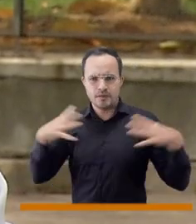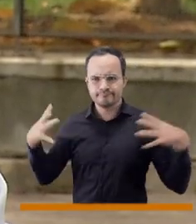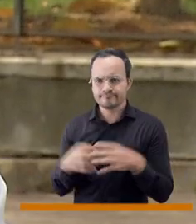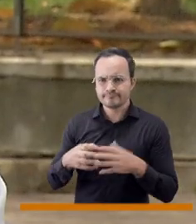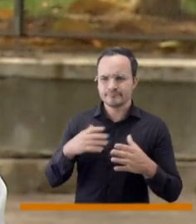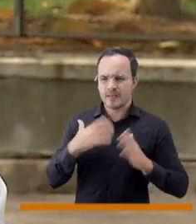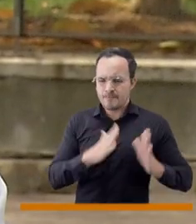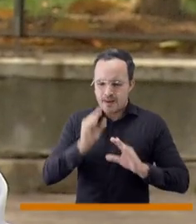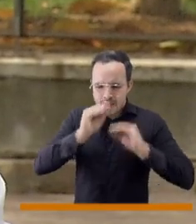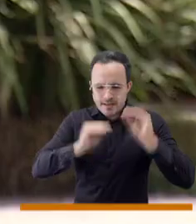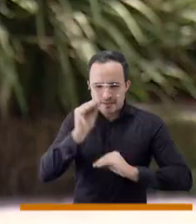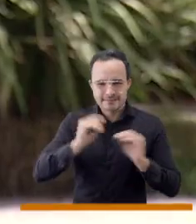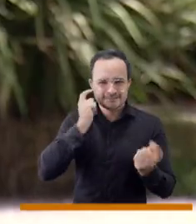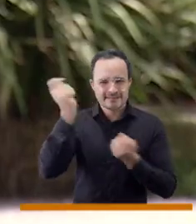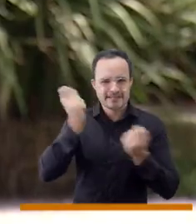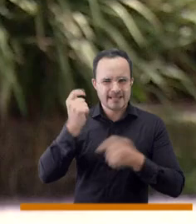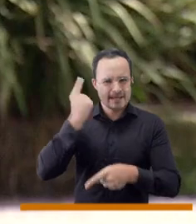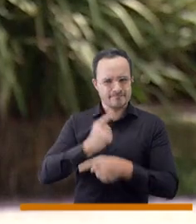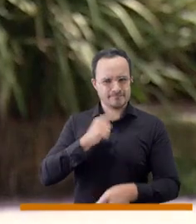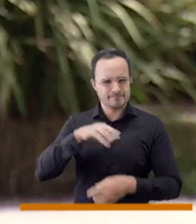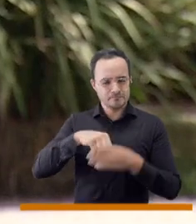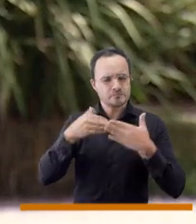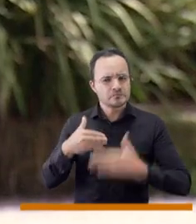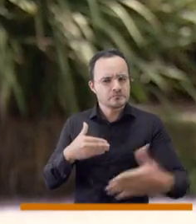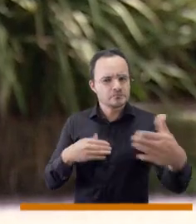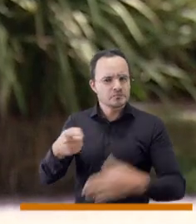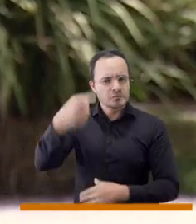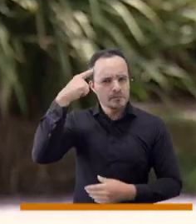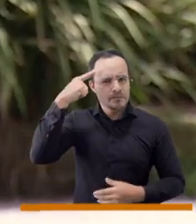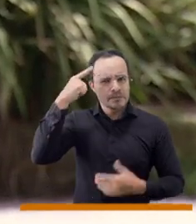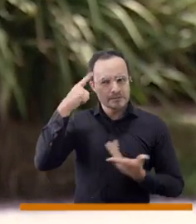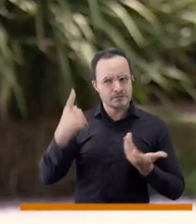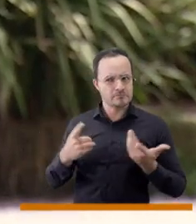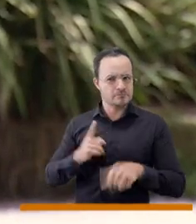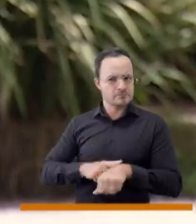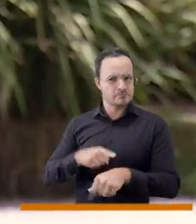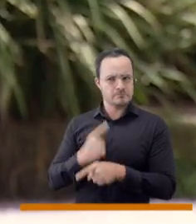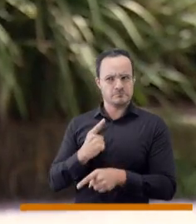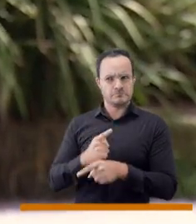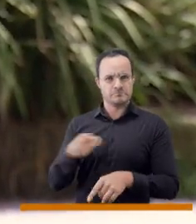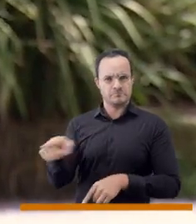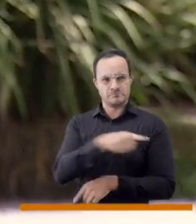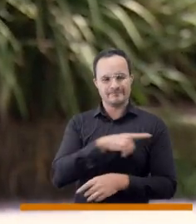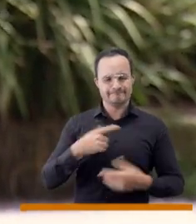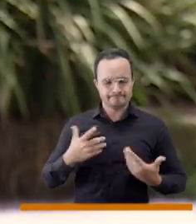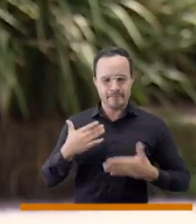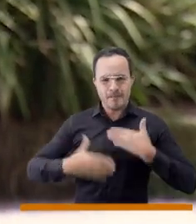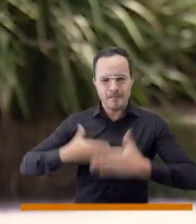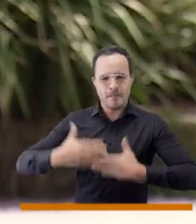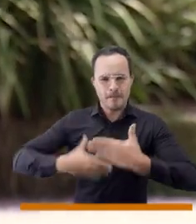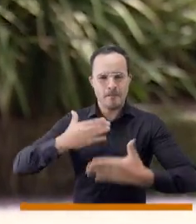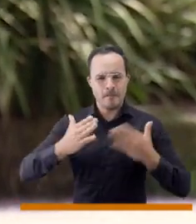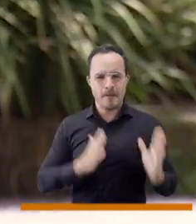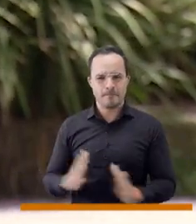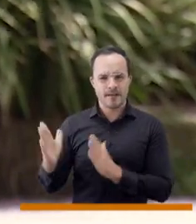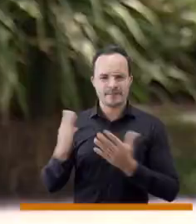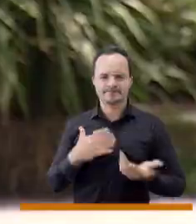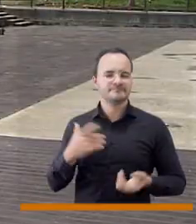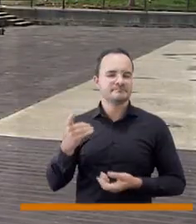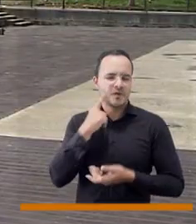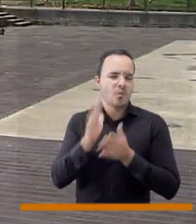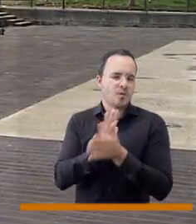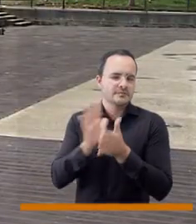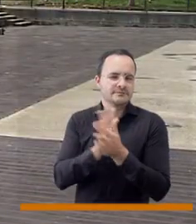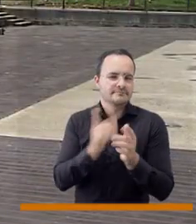su equipo, con voluntarios, en su plan estratégico como concejal, este plan lo vemos muy presente, háblenos